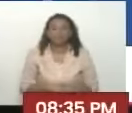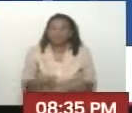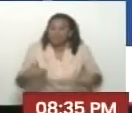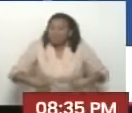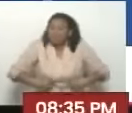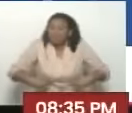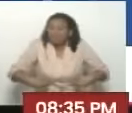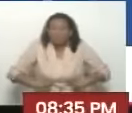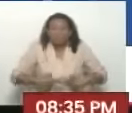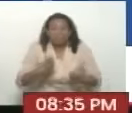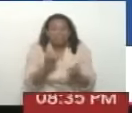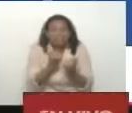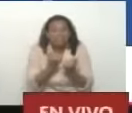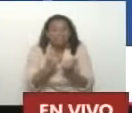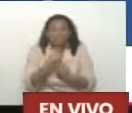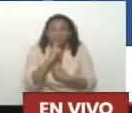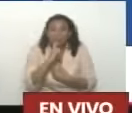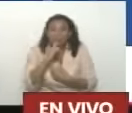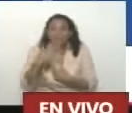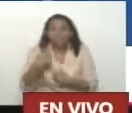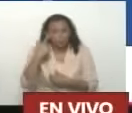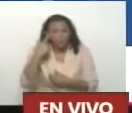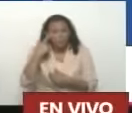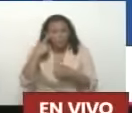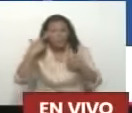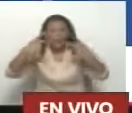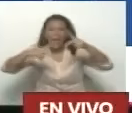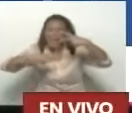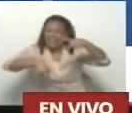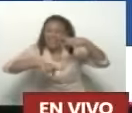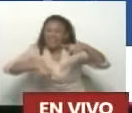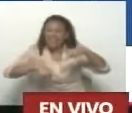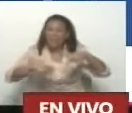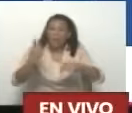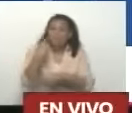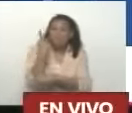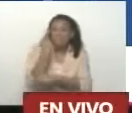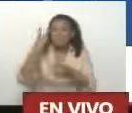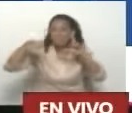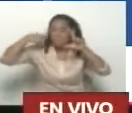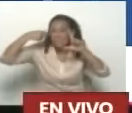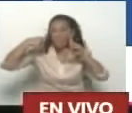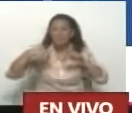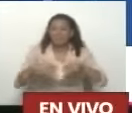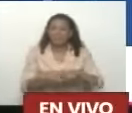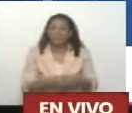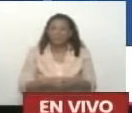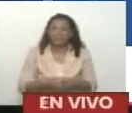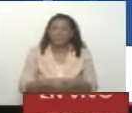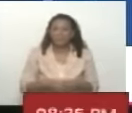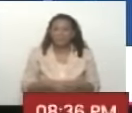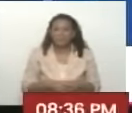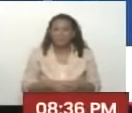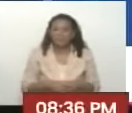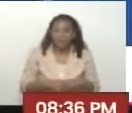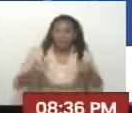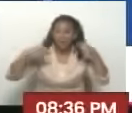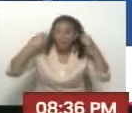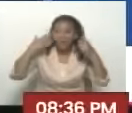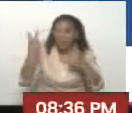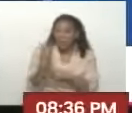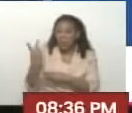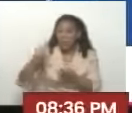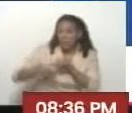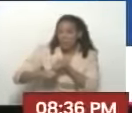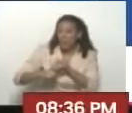Pariremos Ustedes lo han visto ¿Verdad en TikTok? Ah Buenísimo Hay que grabar uno Sí A los dos